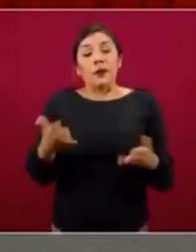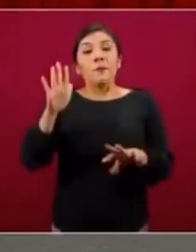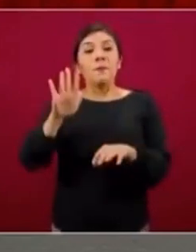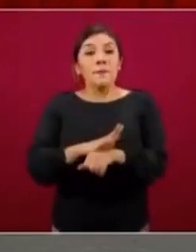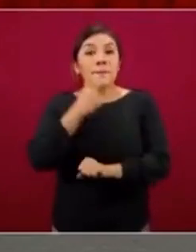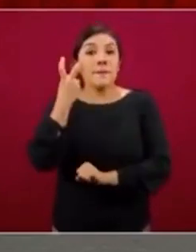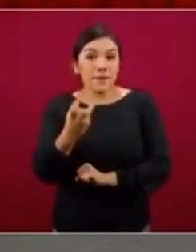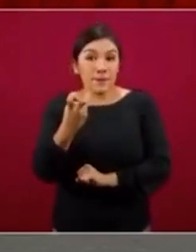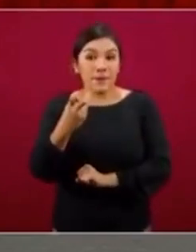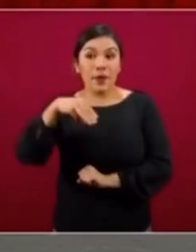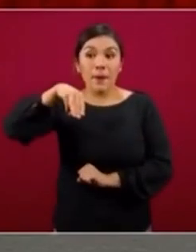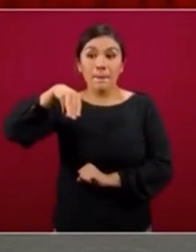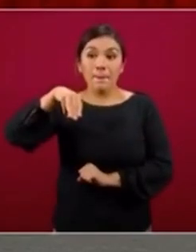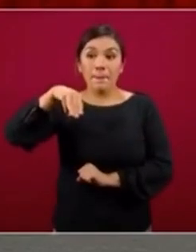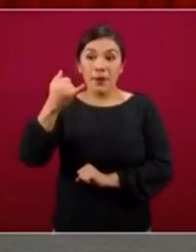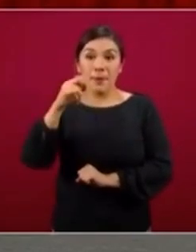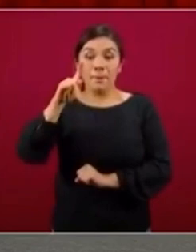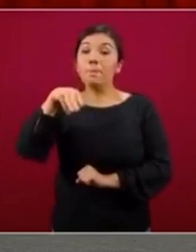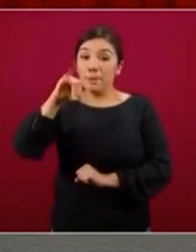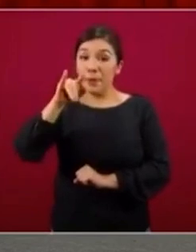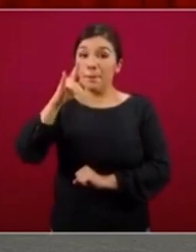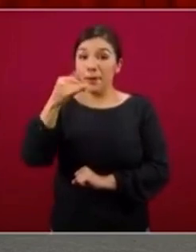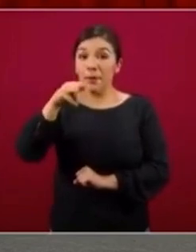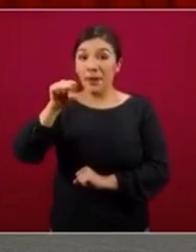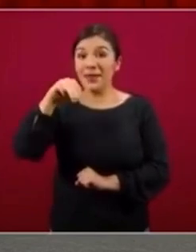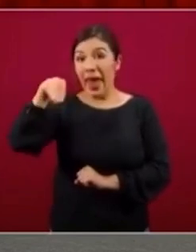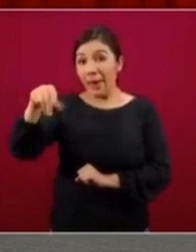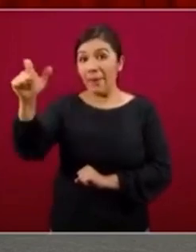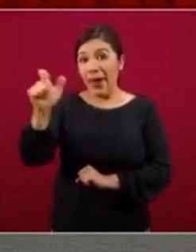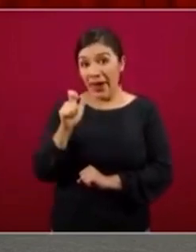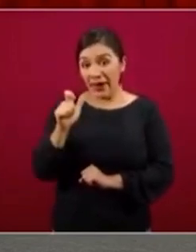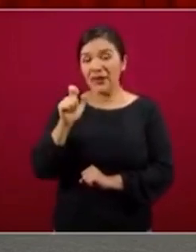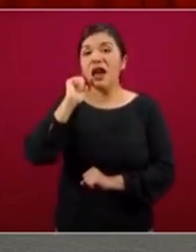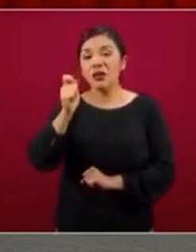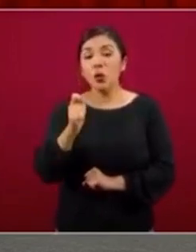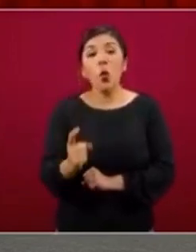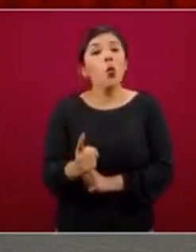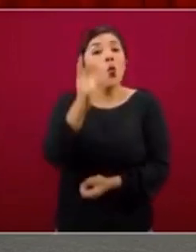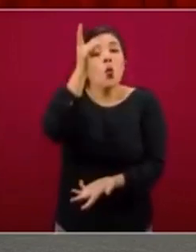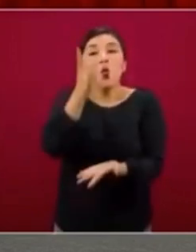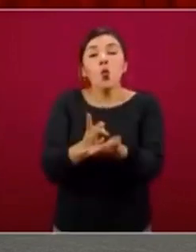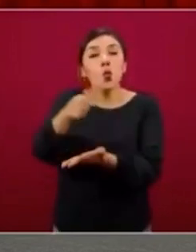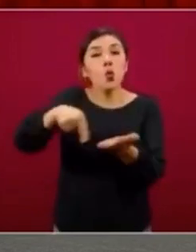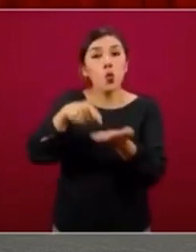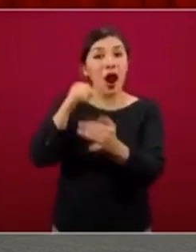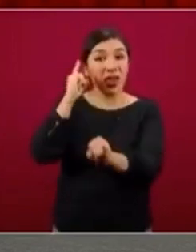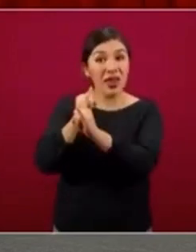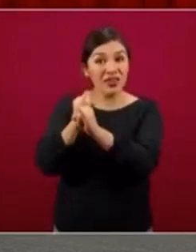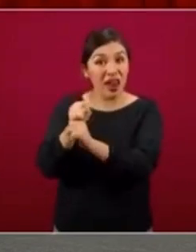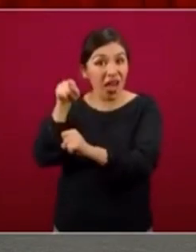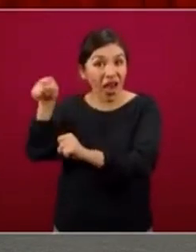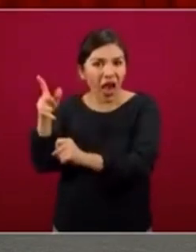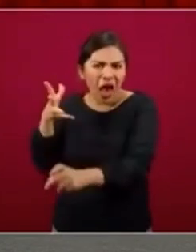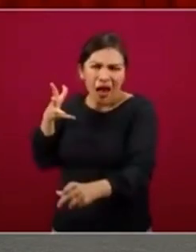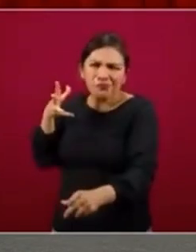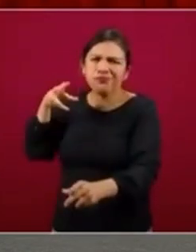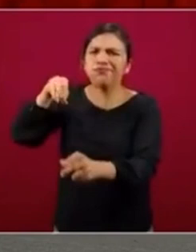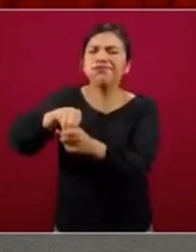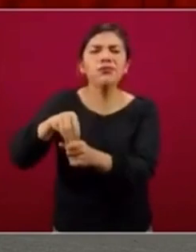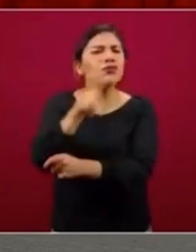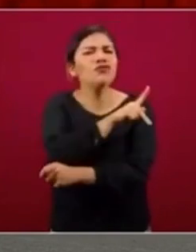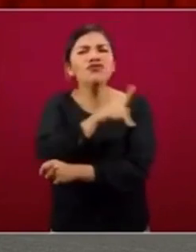MIPIMES MX lo que hace es poner en una sola plataforma todos los recursos